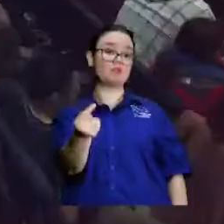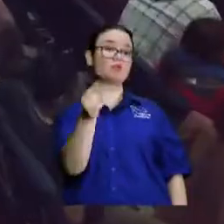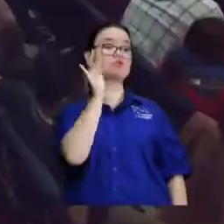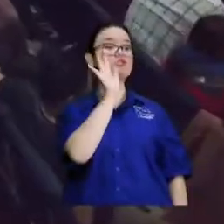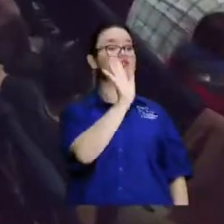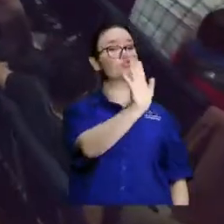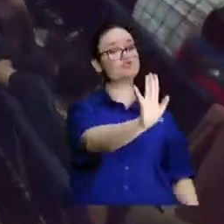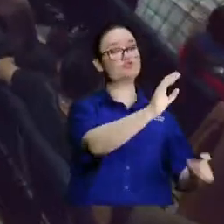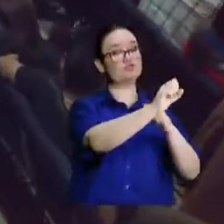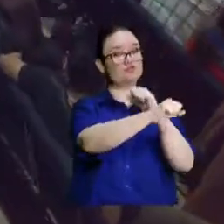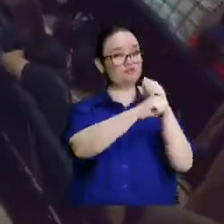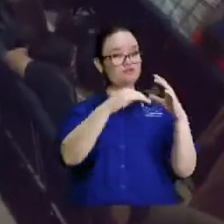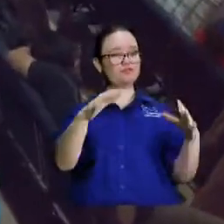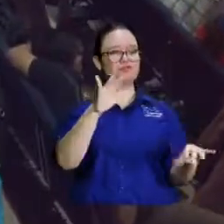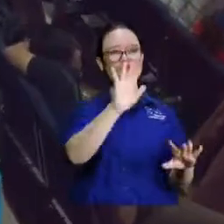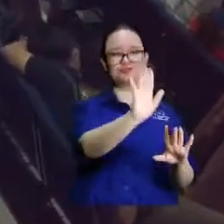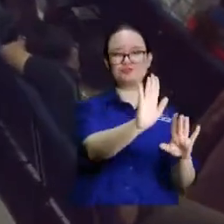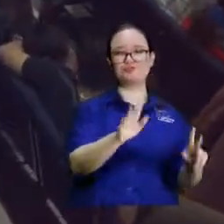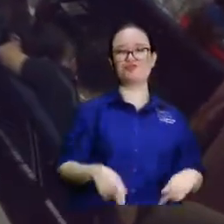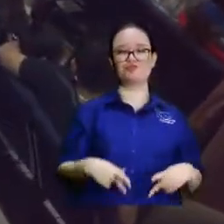frutos los conoceréis